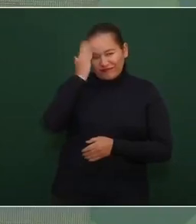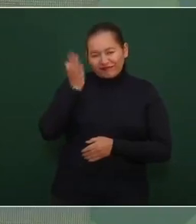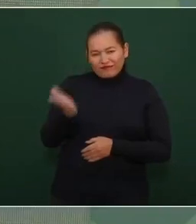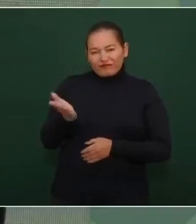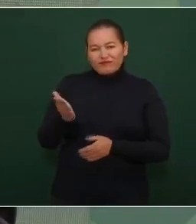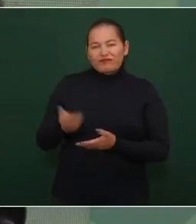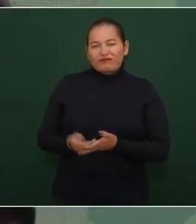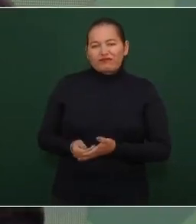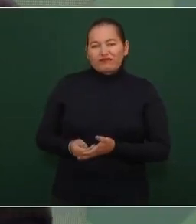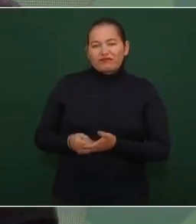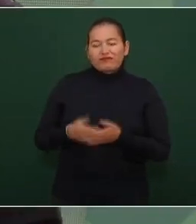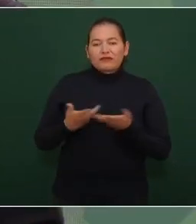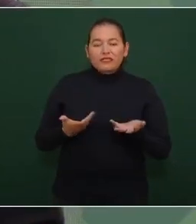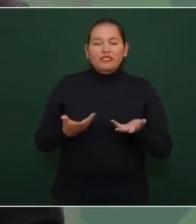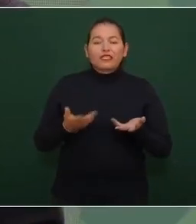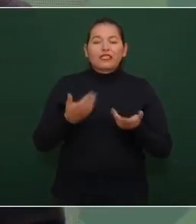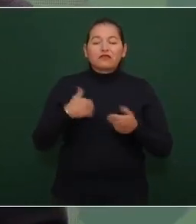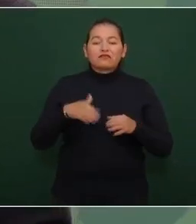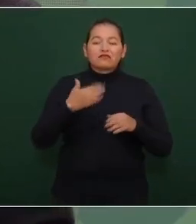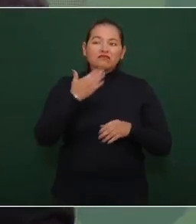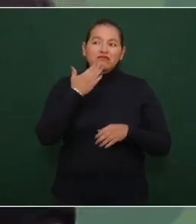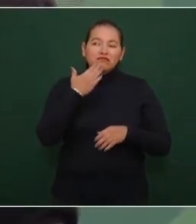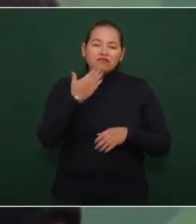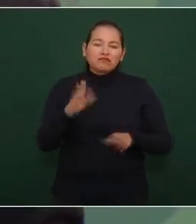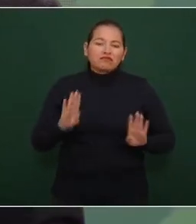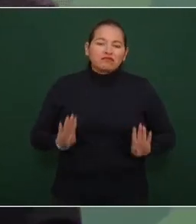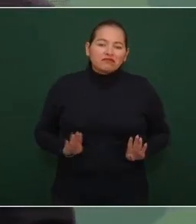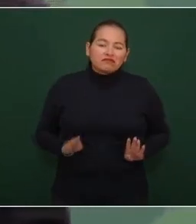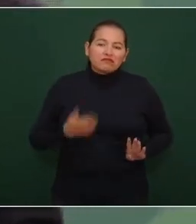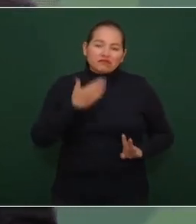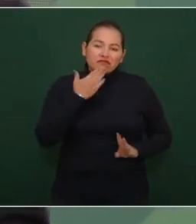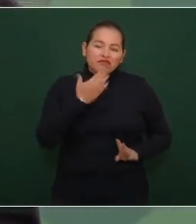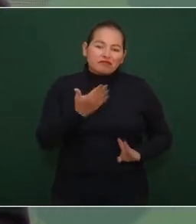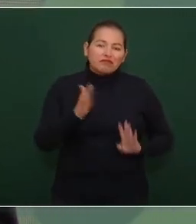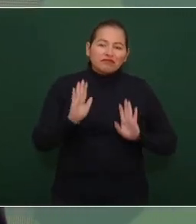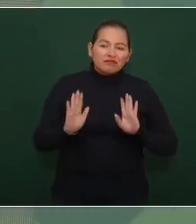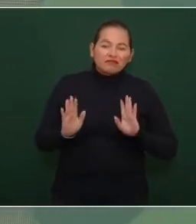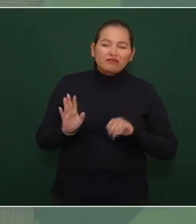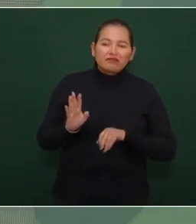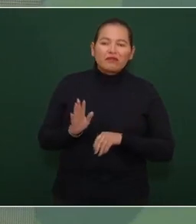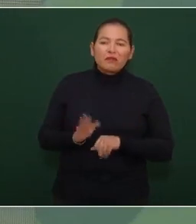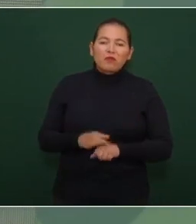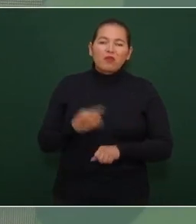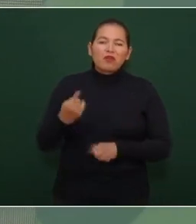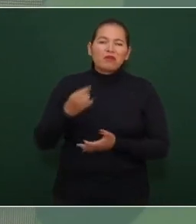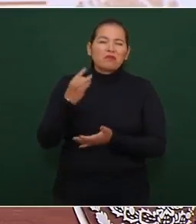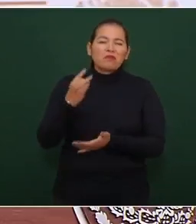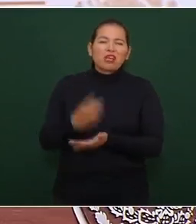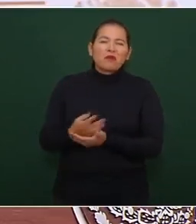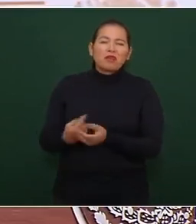que se han portado muy bien porque nada más son insultos